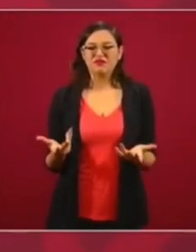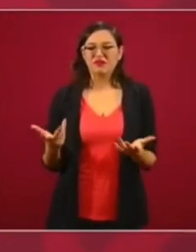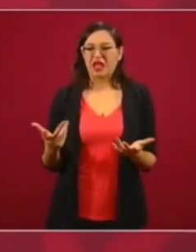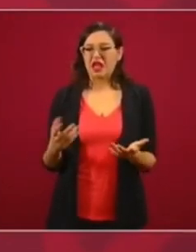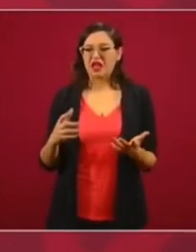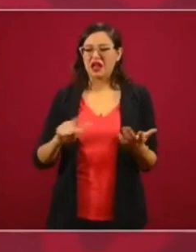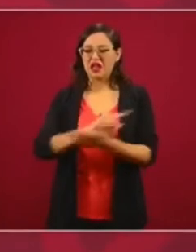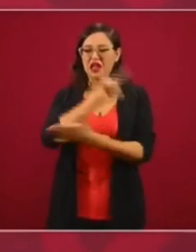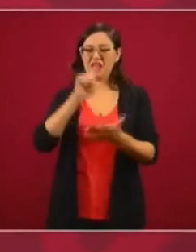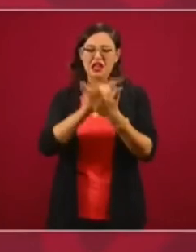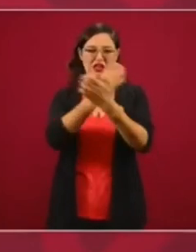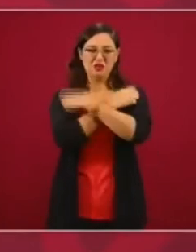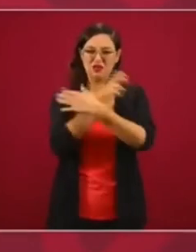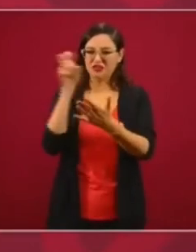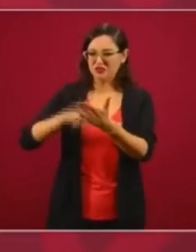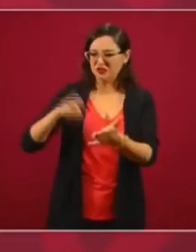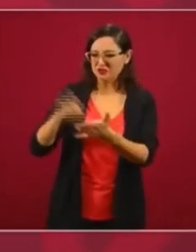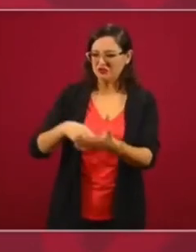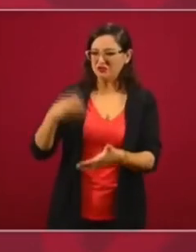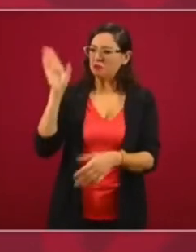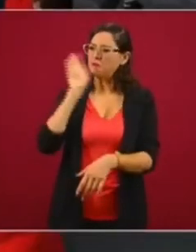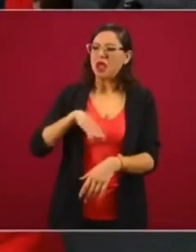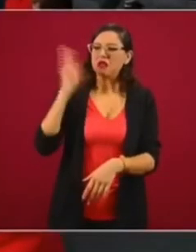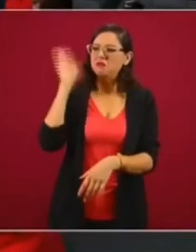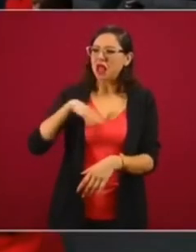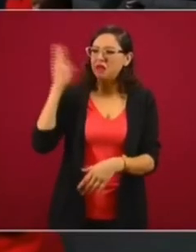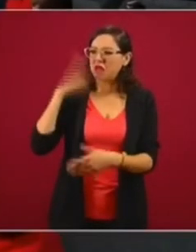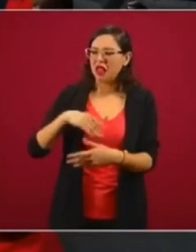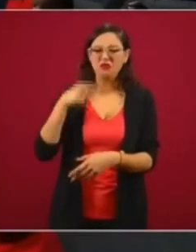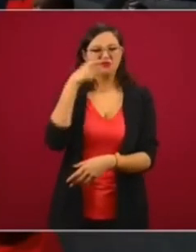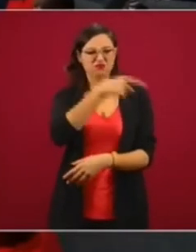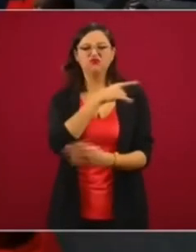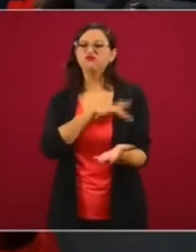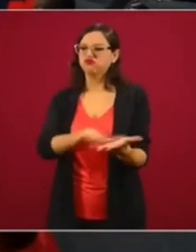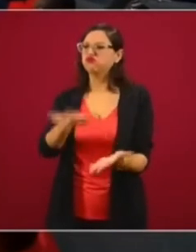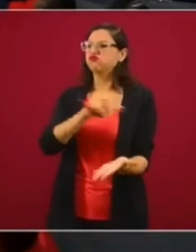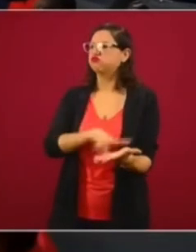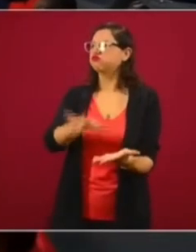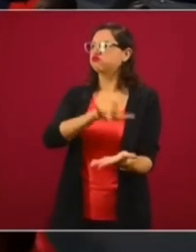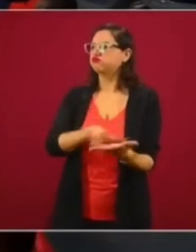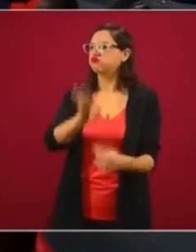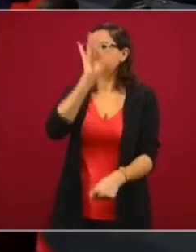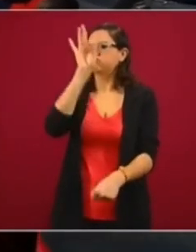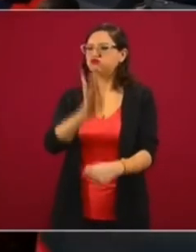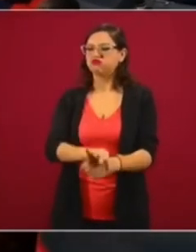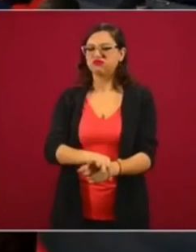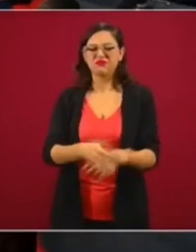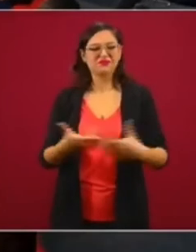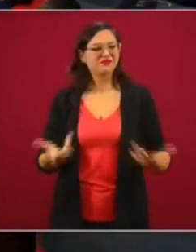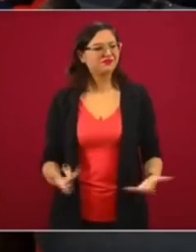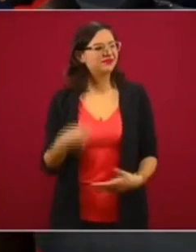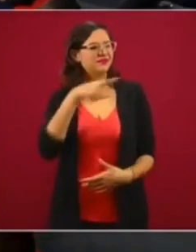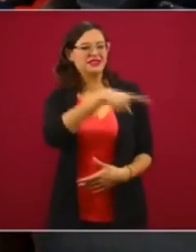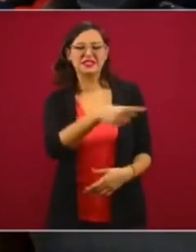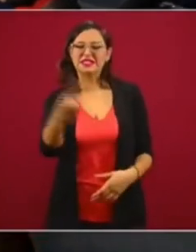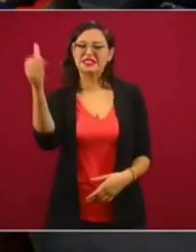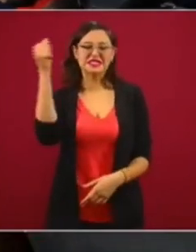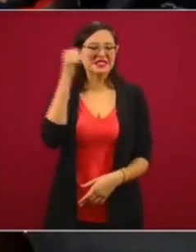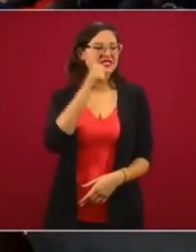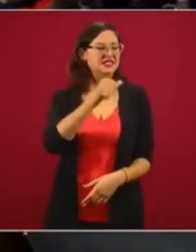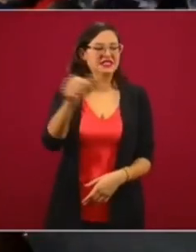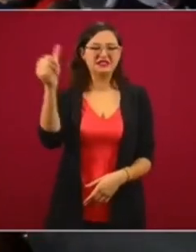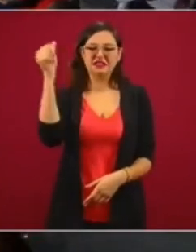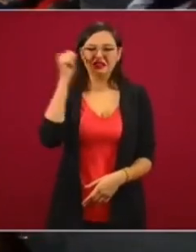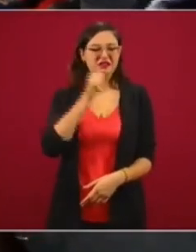reforma educativa, siempre a favor del